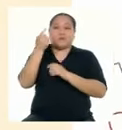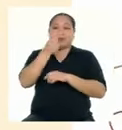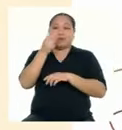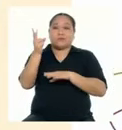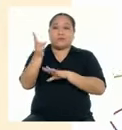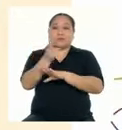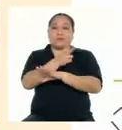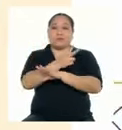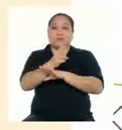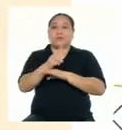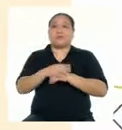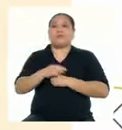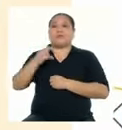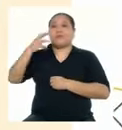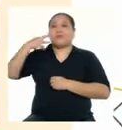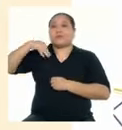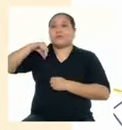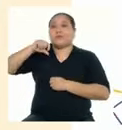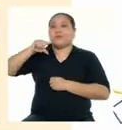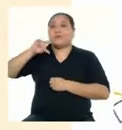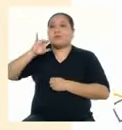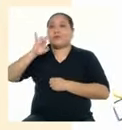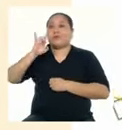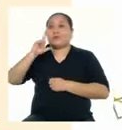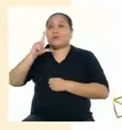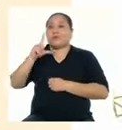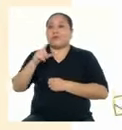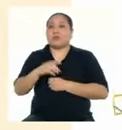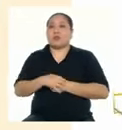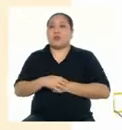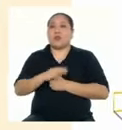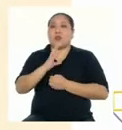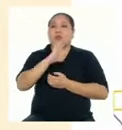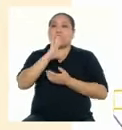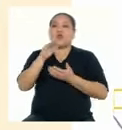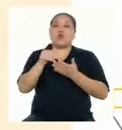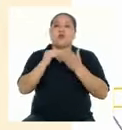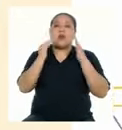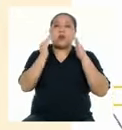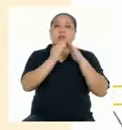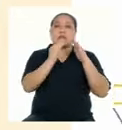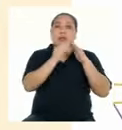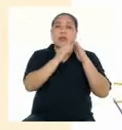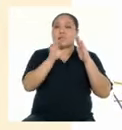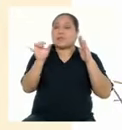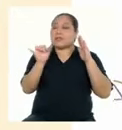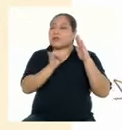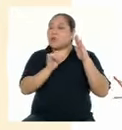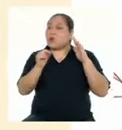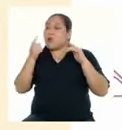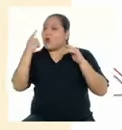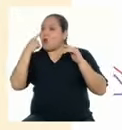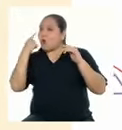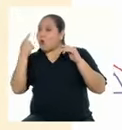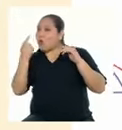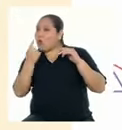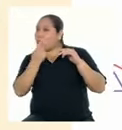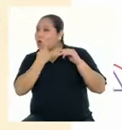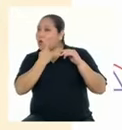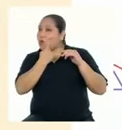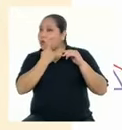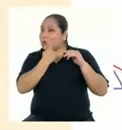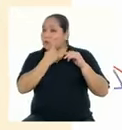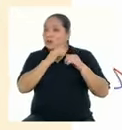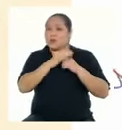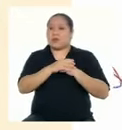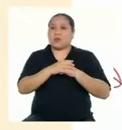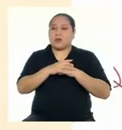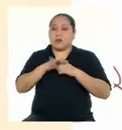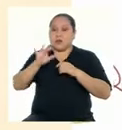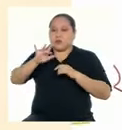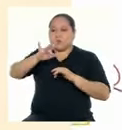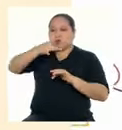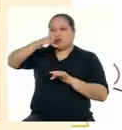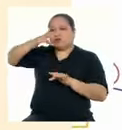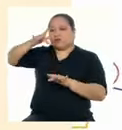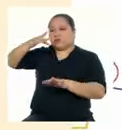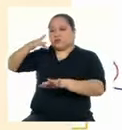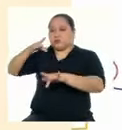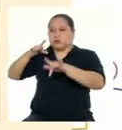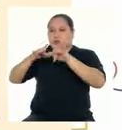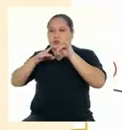en este verso de Miguel Hernández Todas las casas son ojos Que resplandecen y acechan